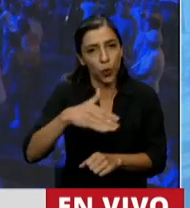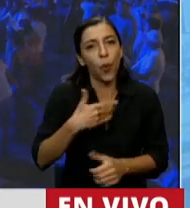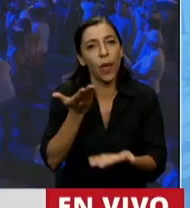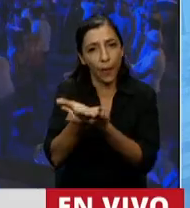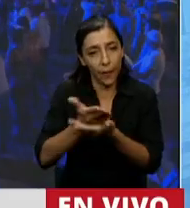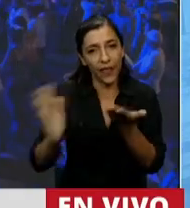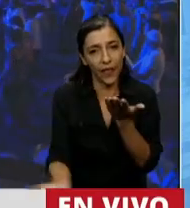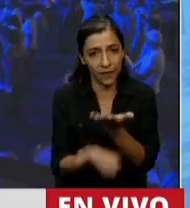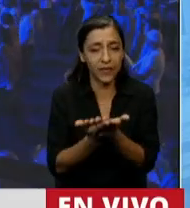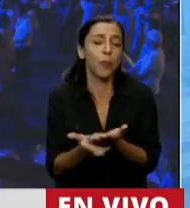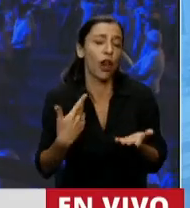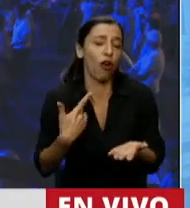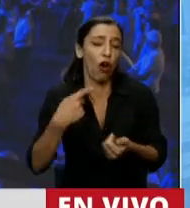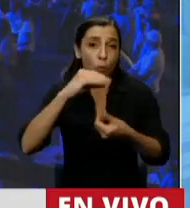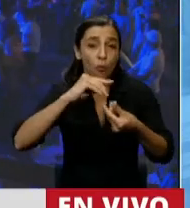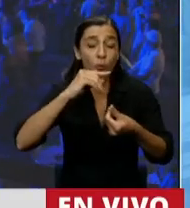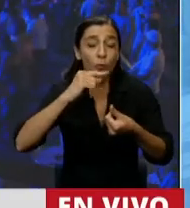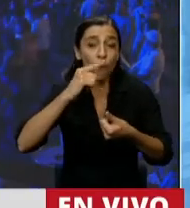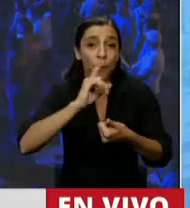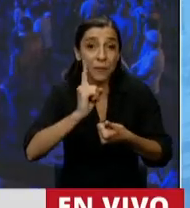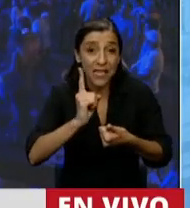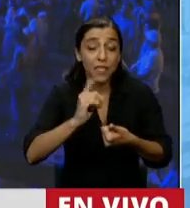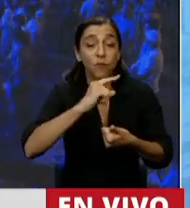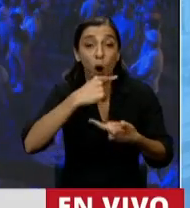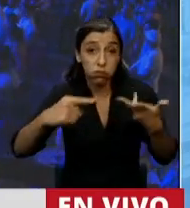no voy a acompañar la iniciativa. Muchas gracias,